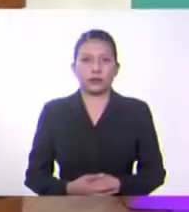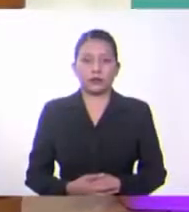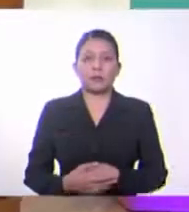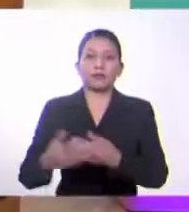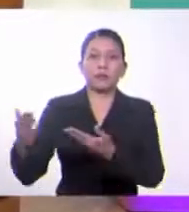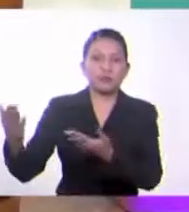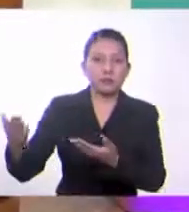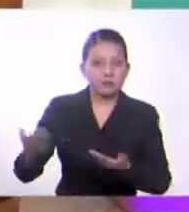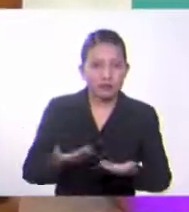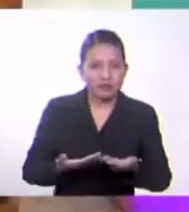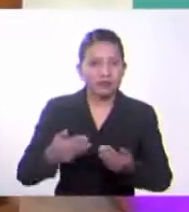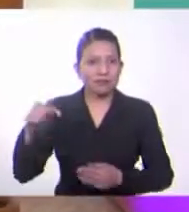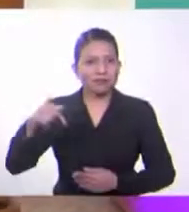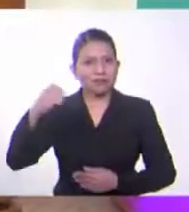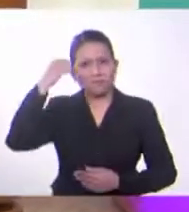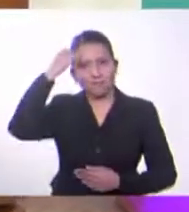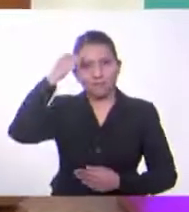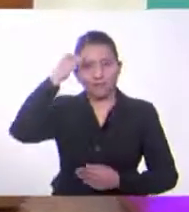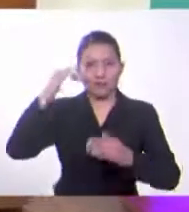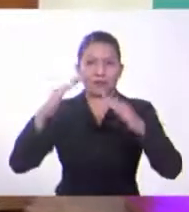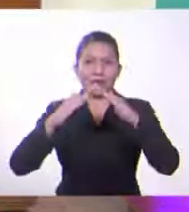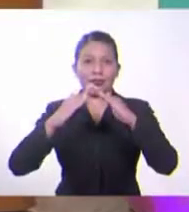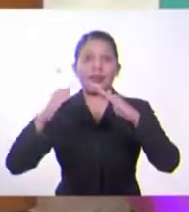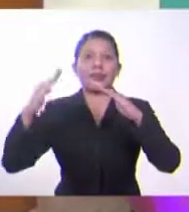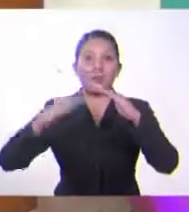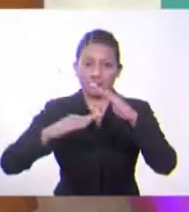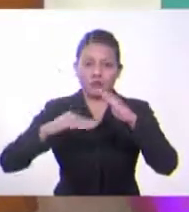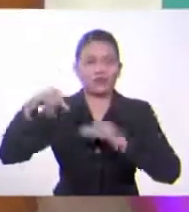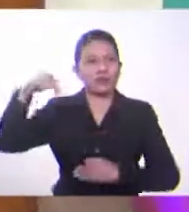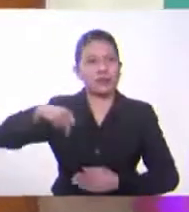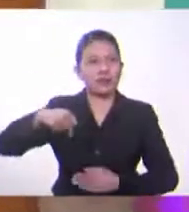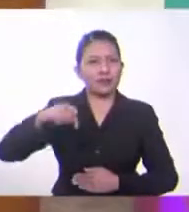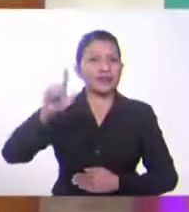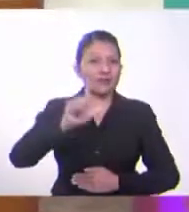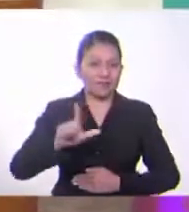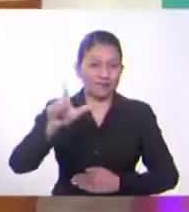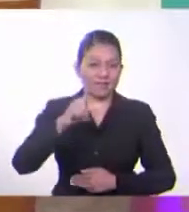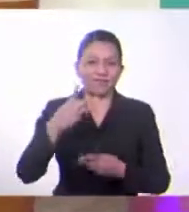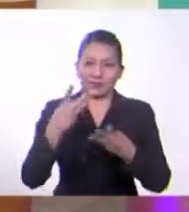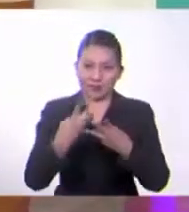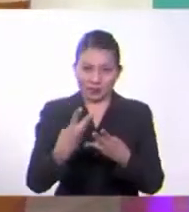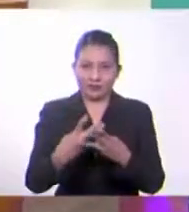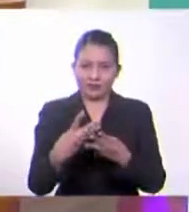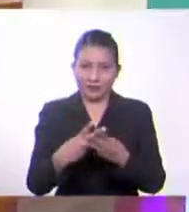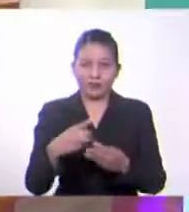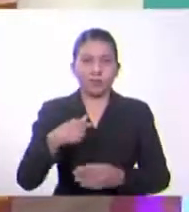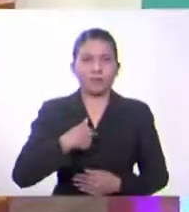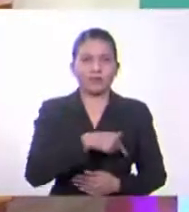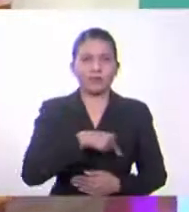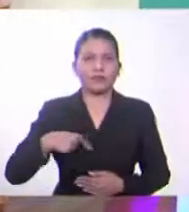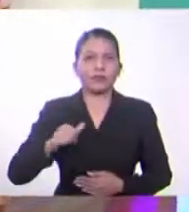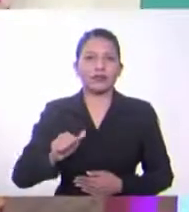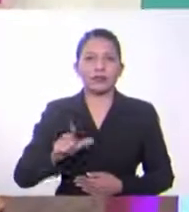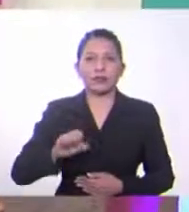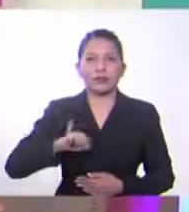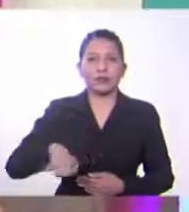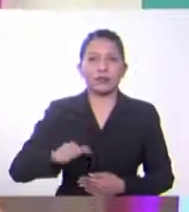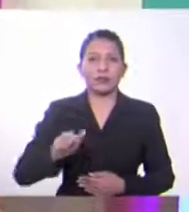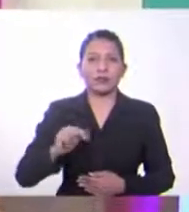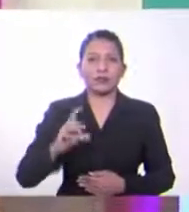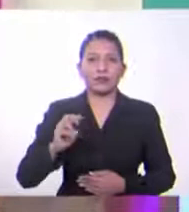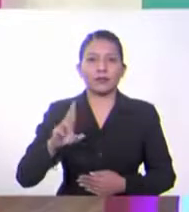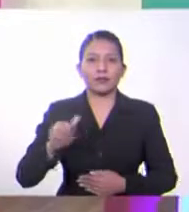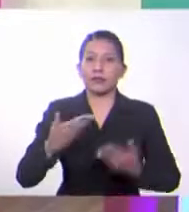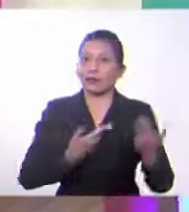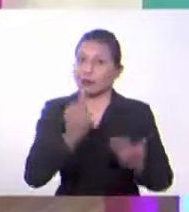Bienvenidos a su espacio educativo Aprendamos en Casa. Hoy es lunes de matemática. Mi nombre es Alejandra Arreglado y me encuentro con